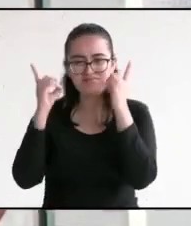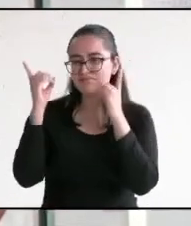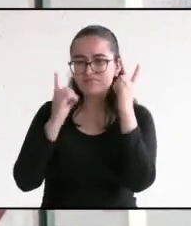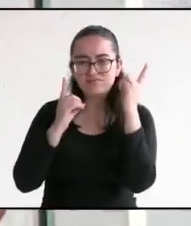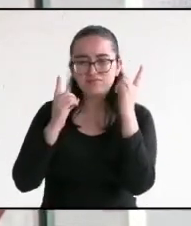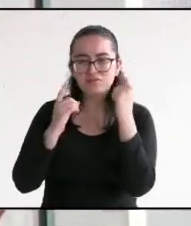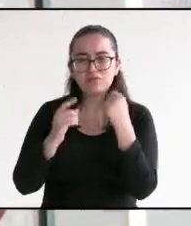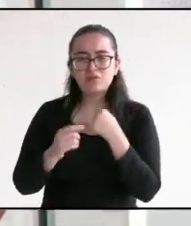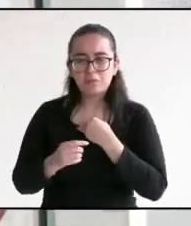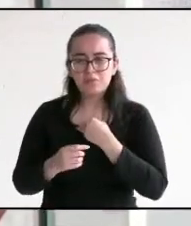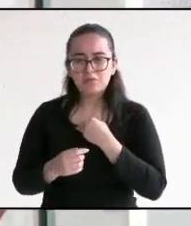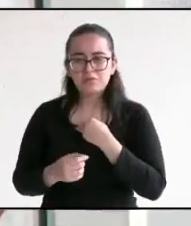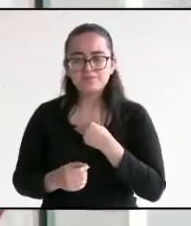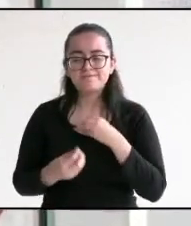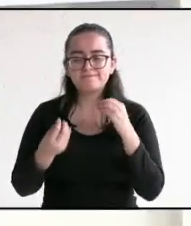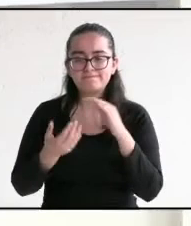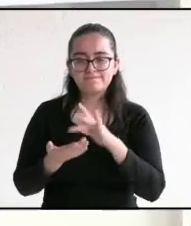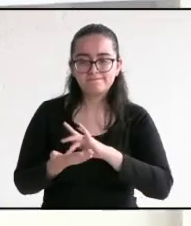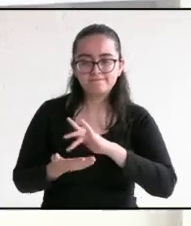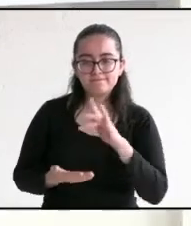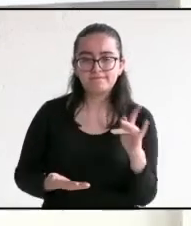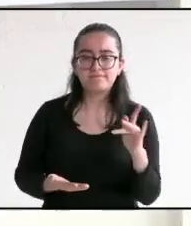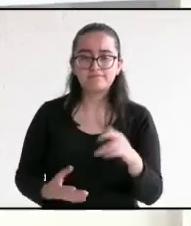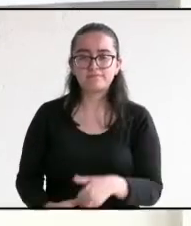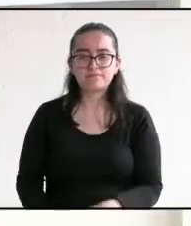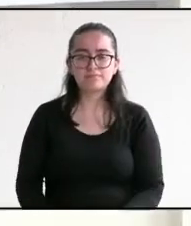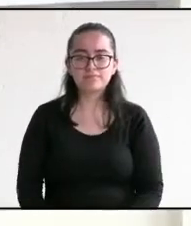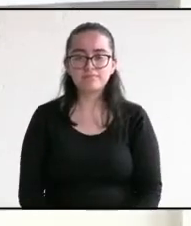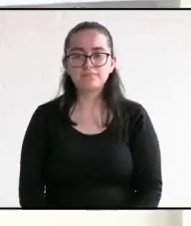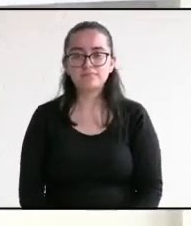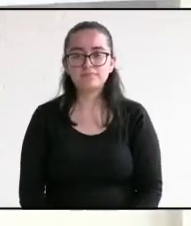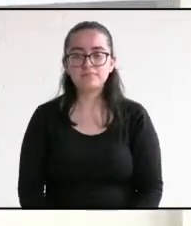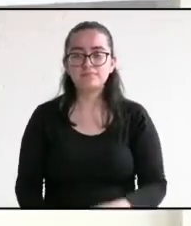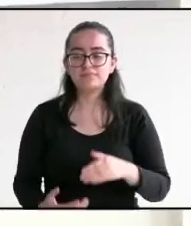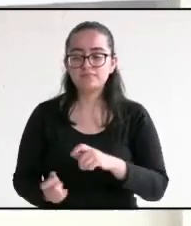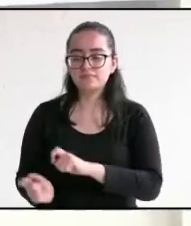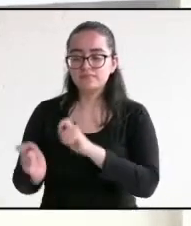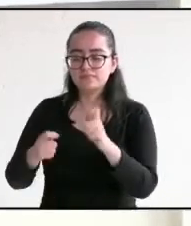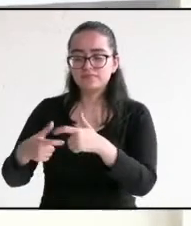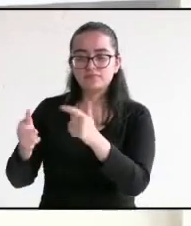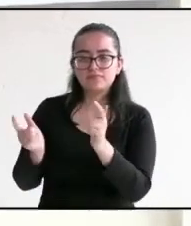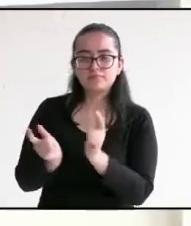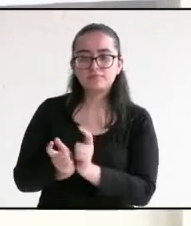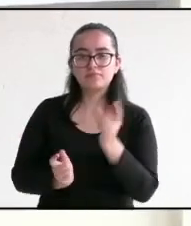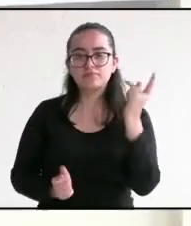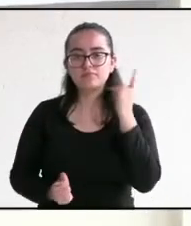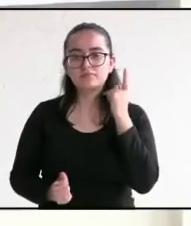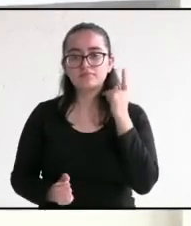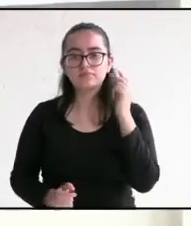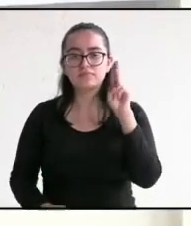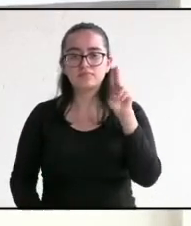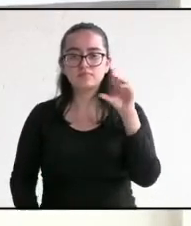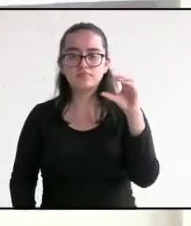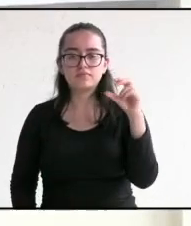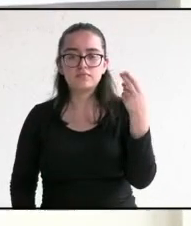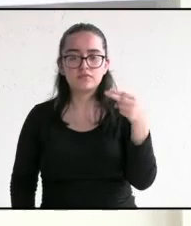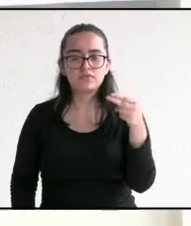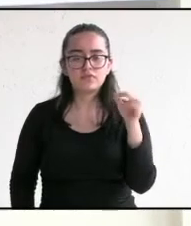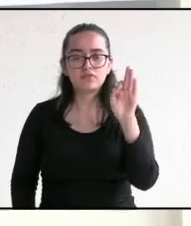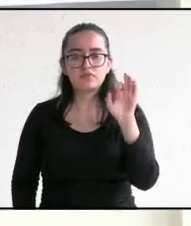en el potro. Gracias. Gracias, candidato. Ahora le toca el turno al candidato de Unidad Ciudadana,